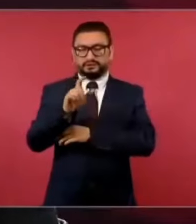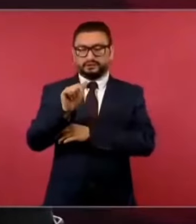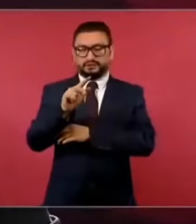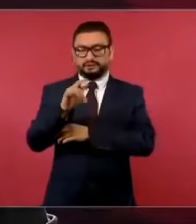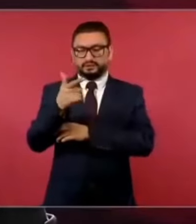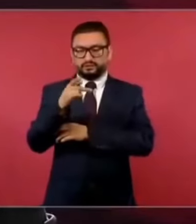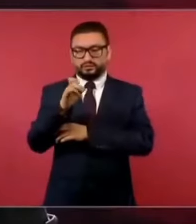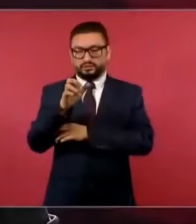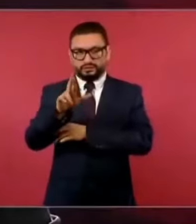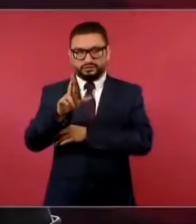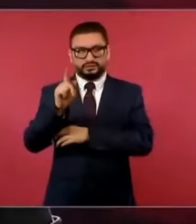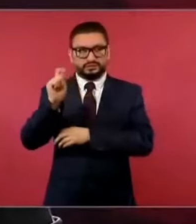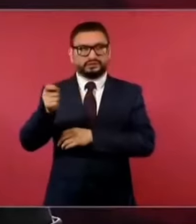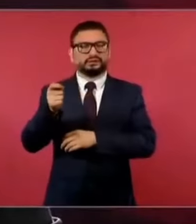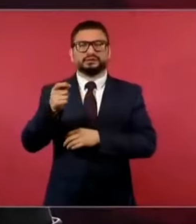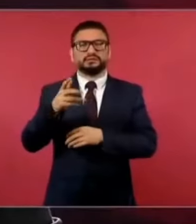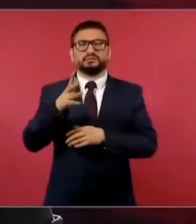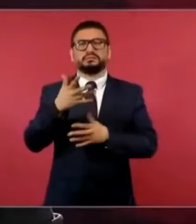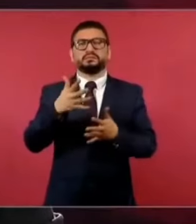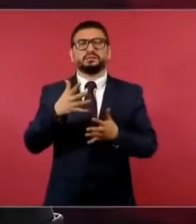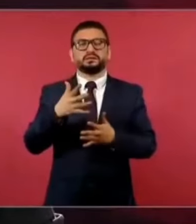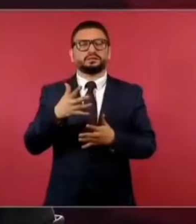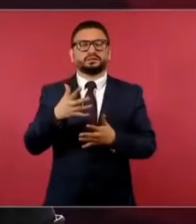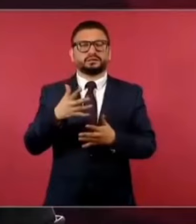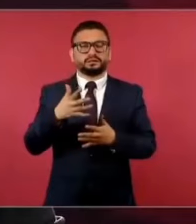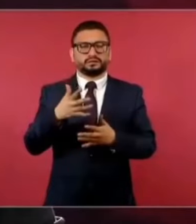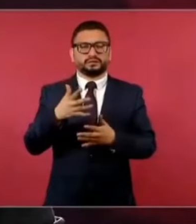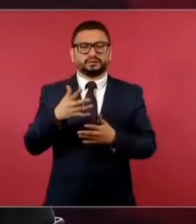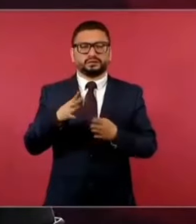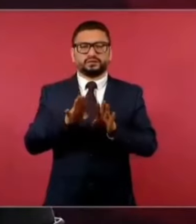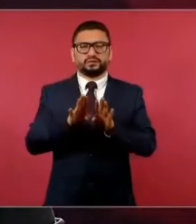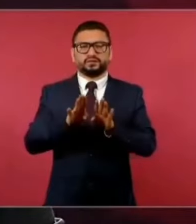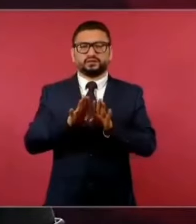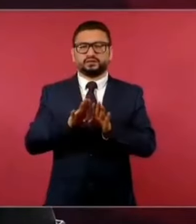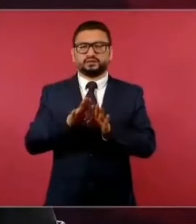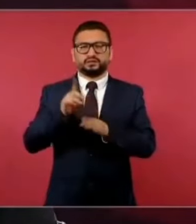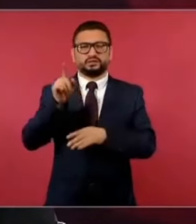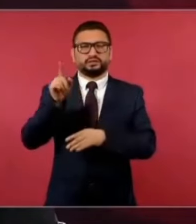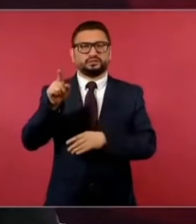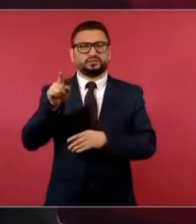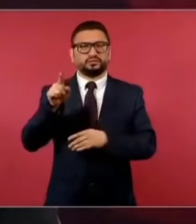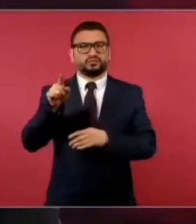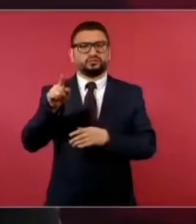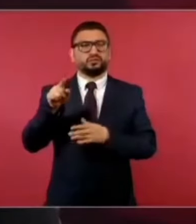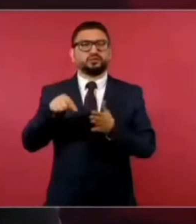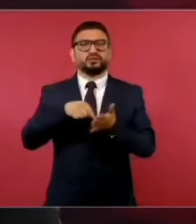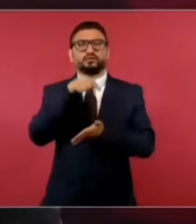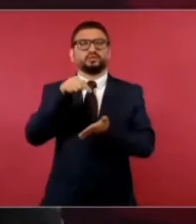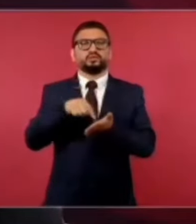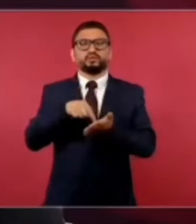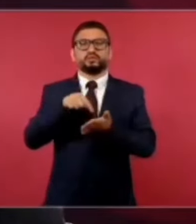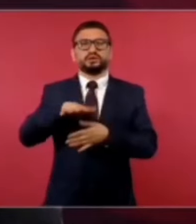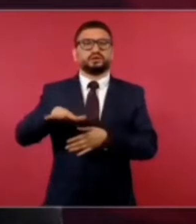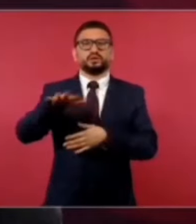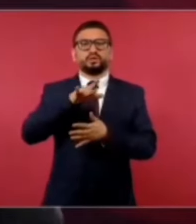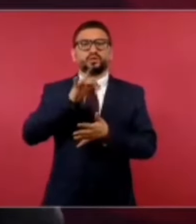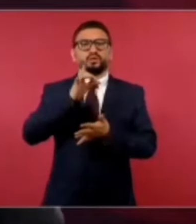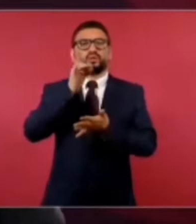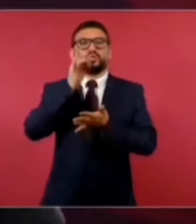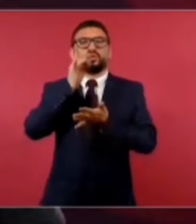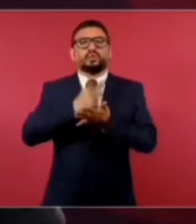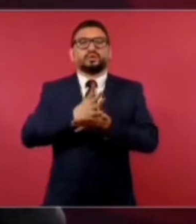Delaware es algo así como la única zona de